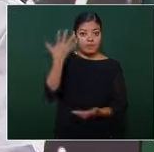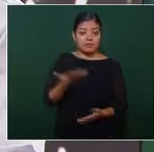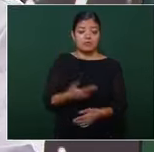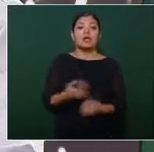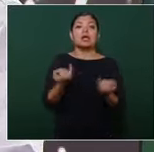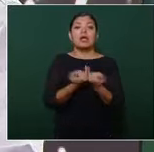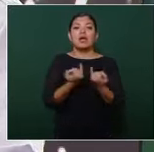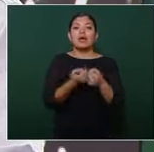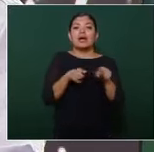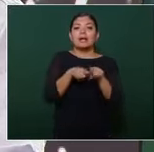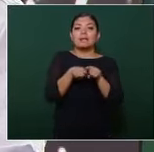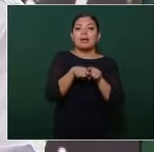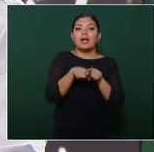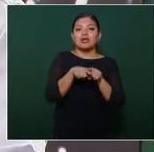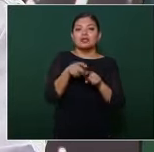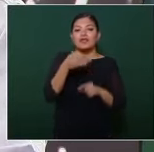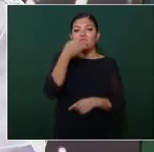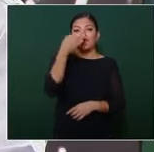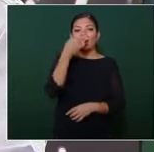Magón